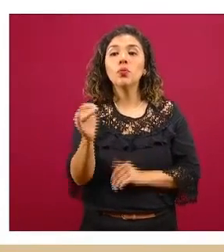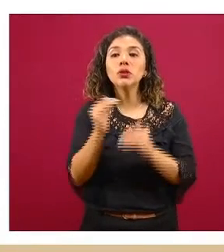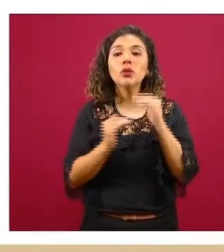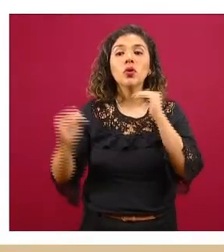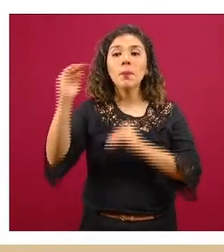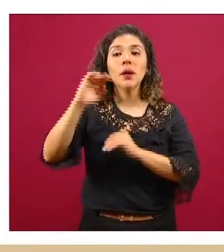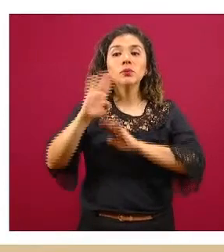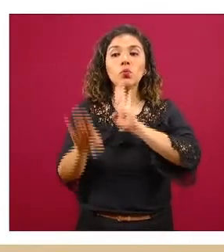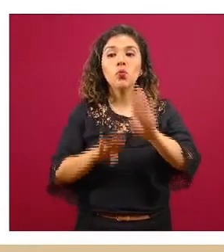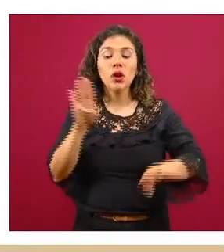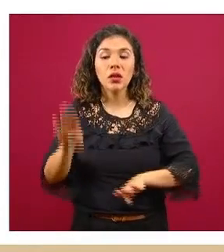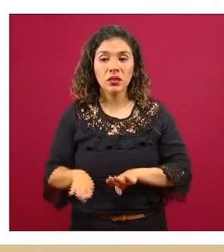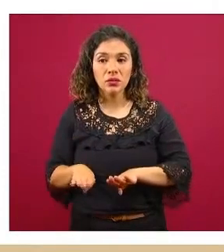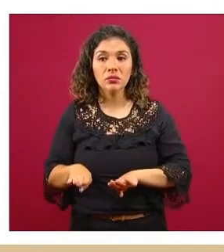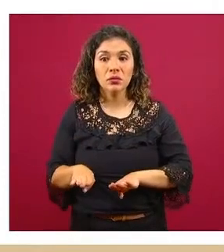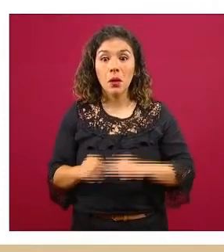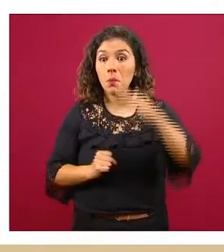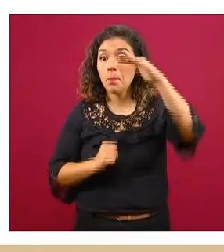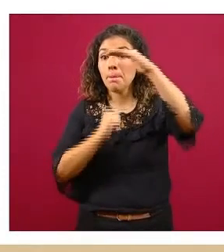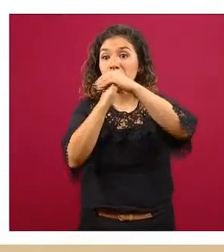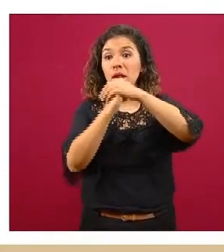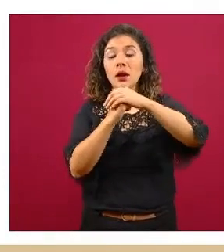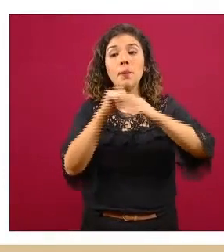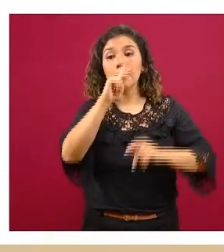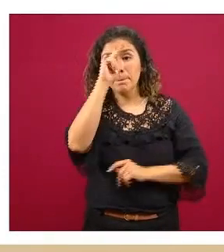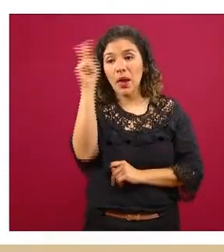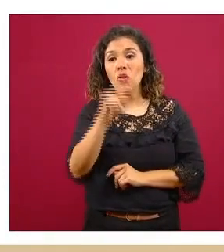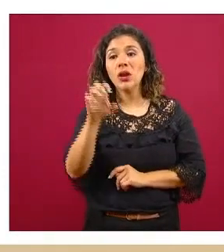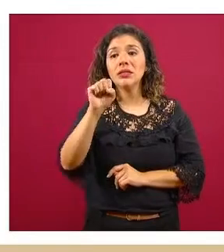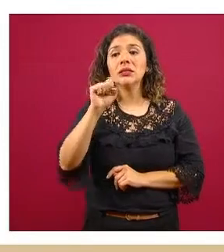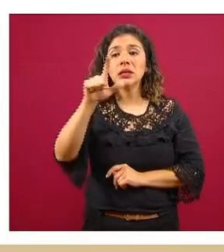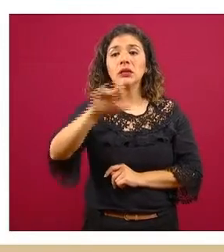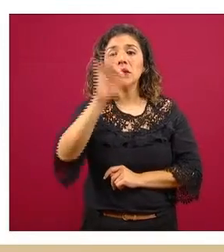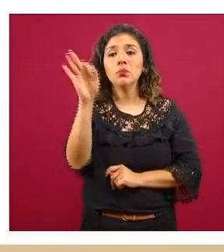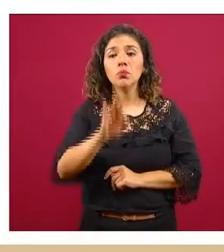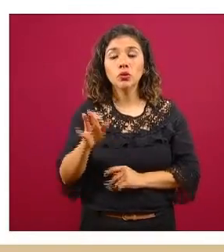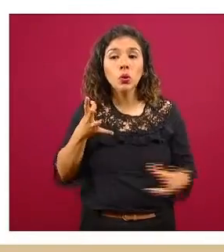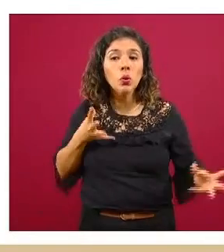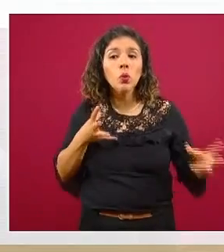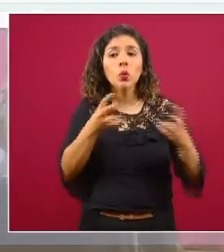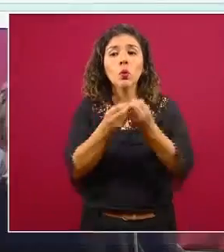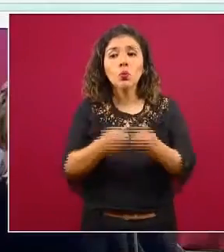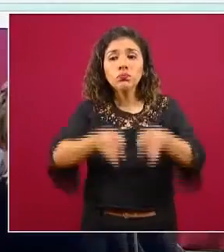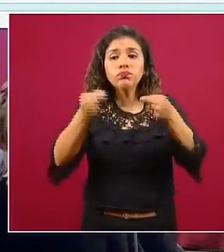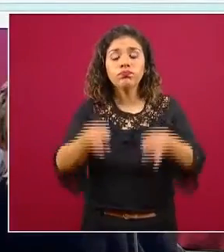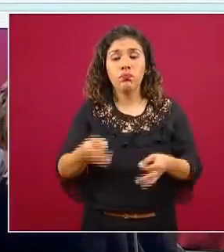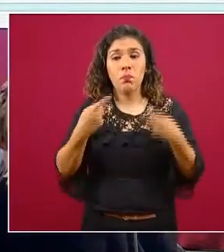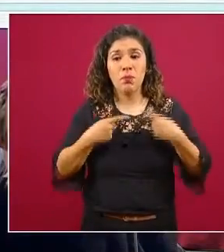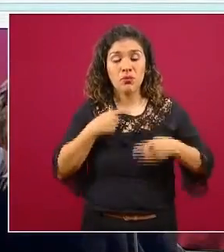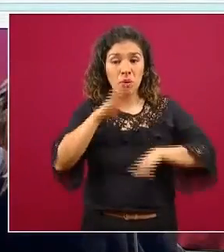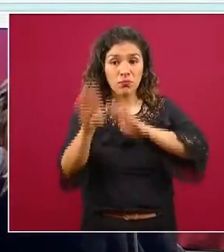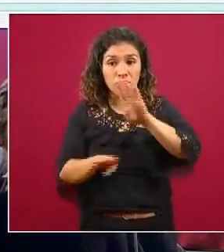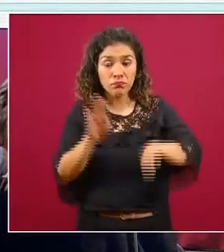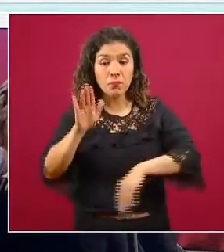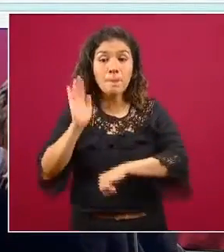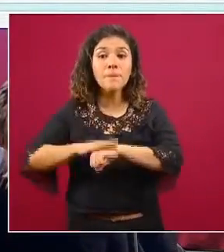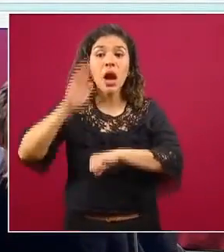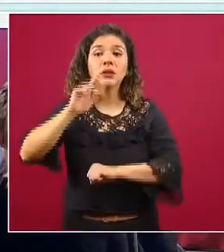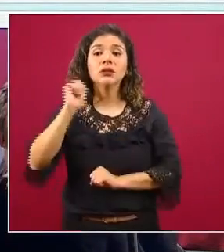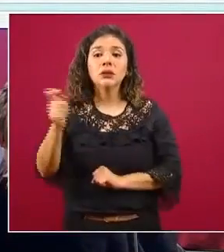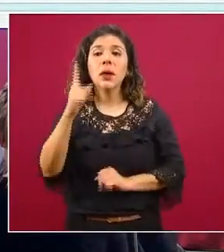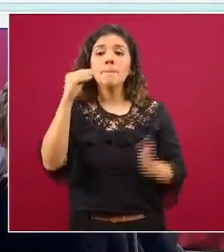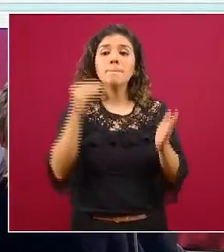de mortalidad y en el pico máximo un 67% con un número total de exceso de mortalidad de